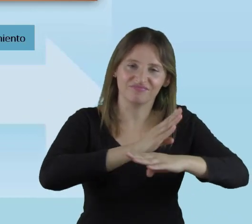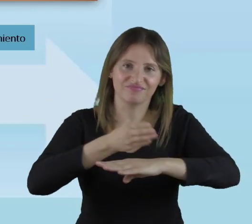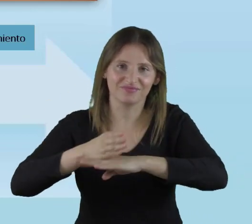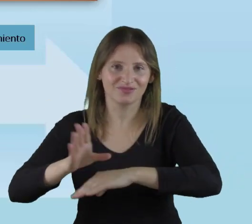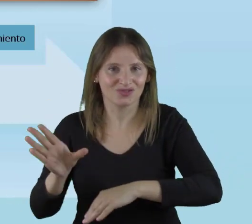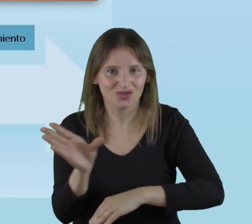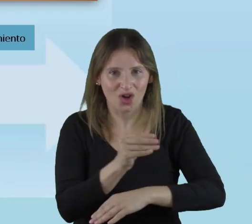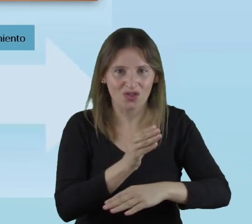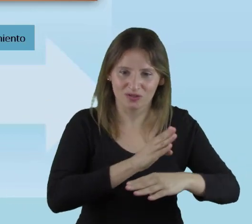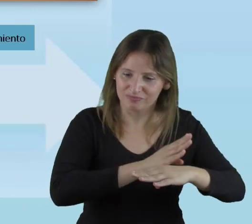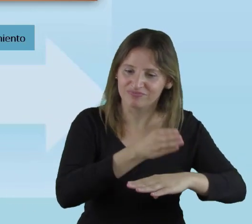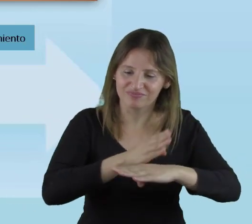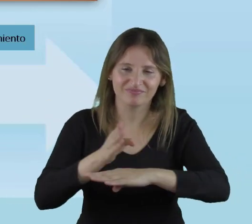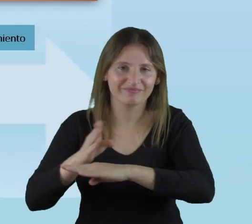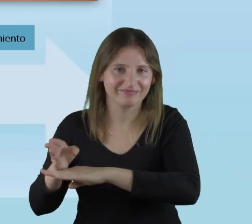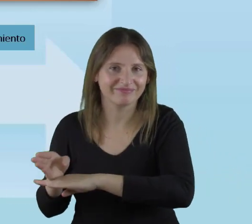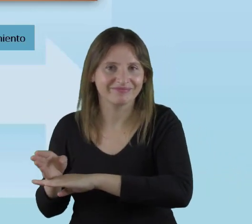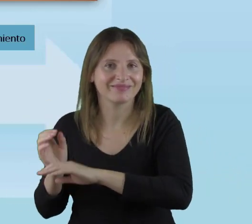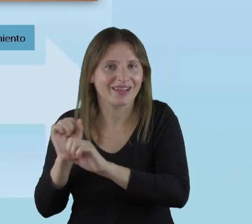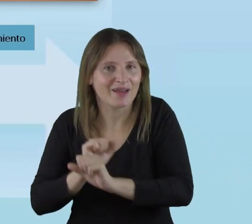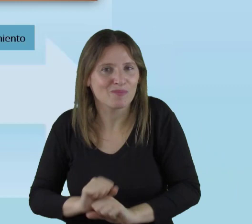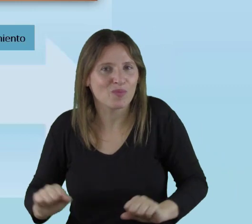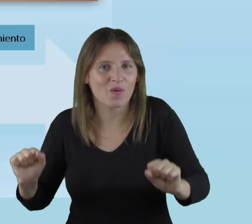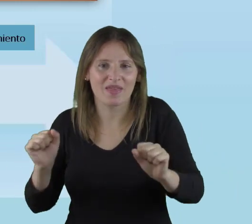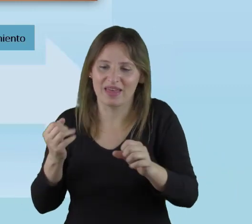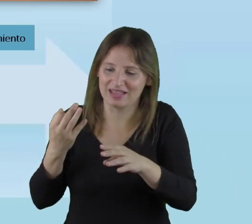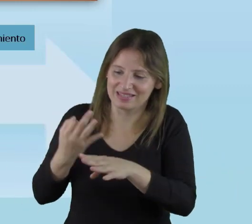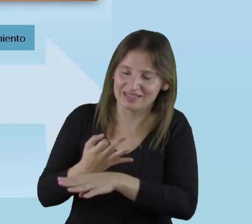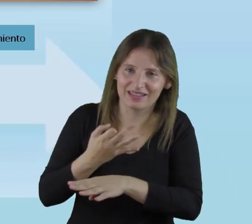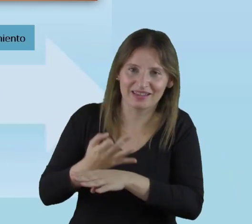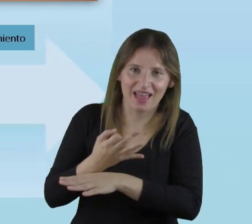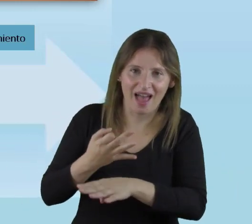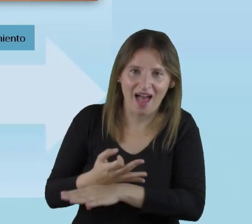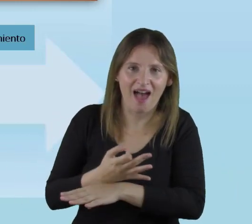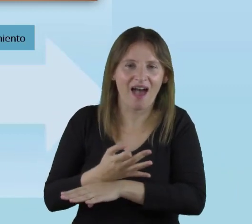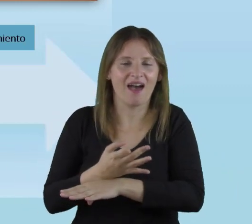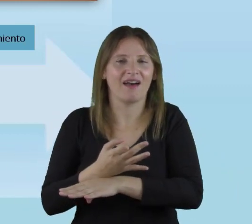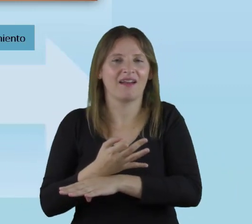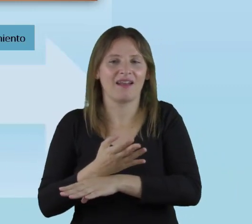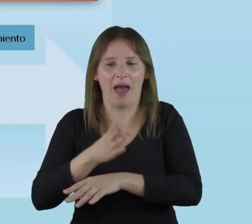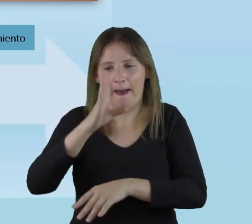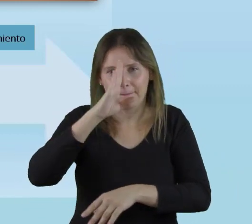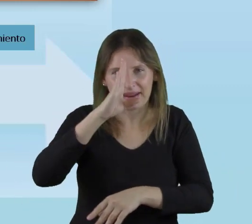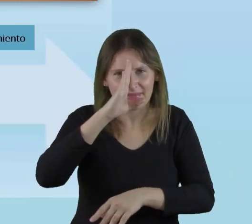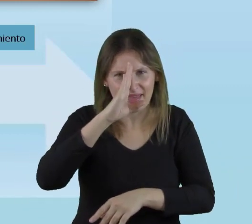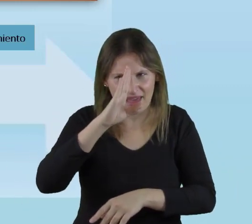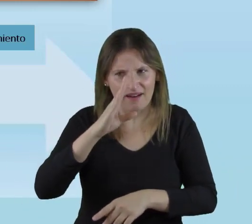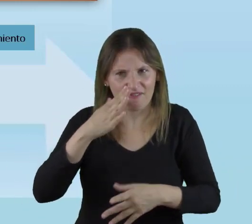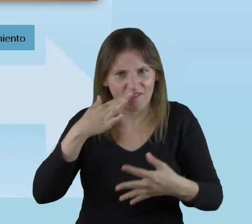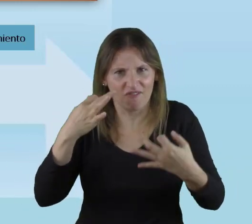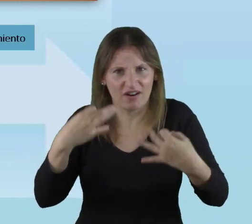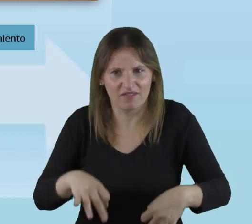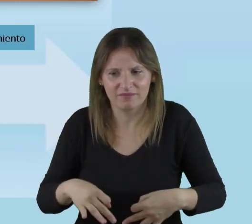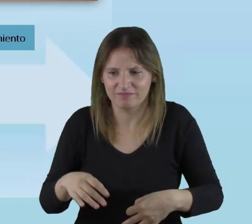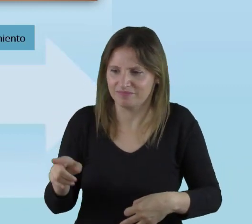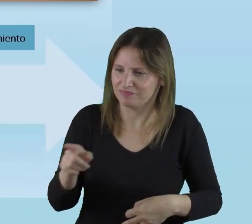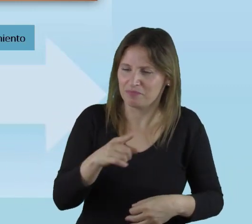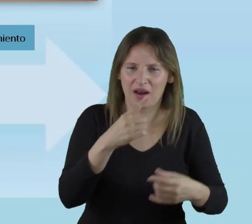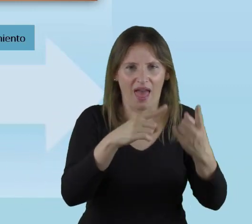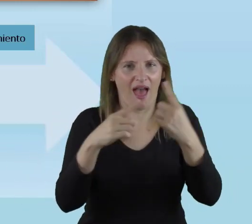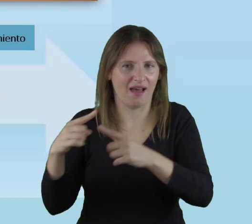que podamos tener enseñanzas, que puedan haber